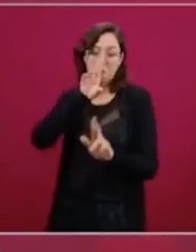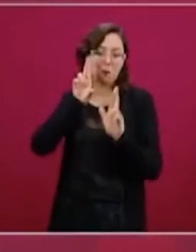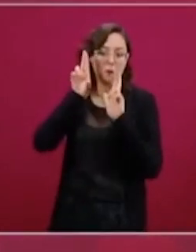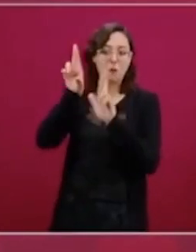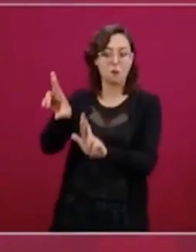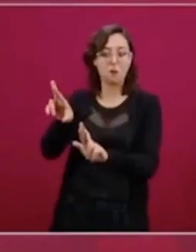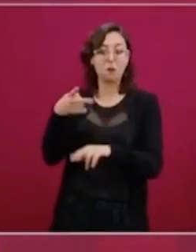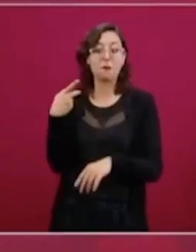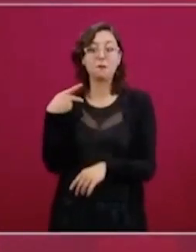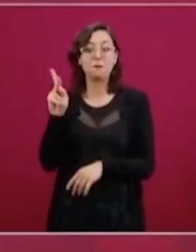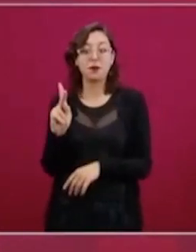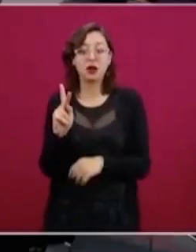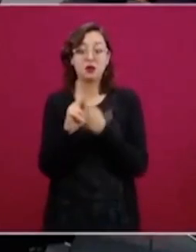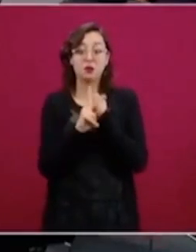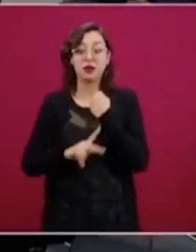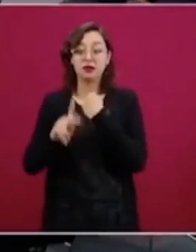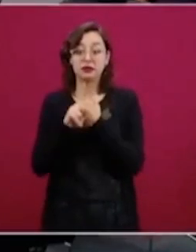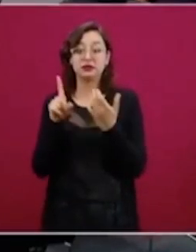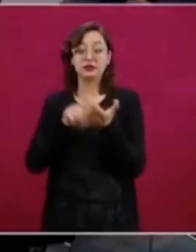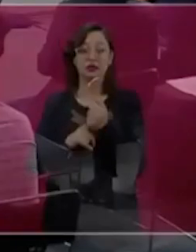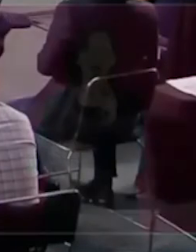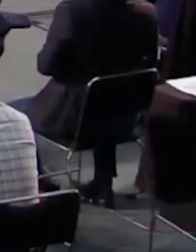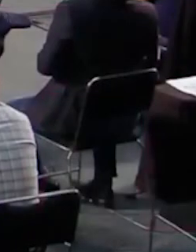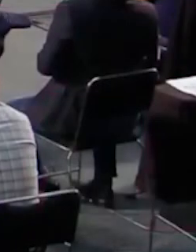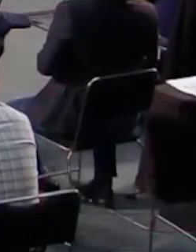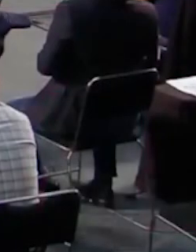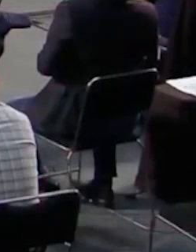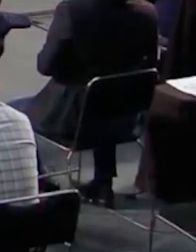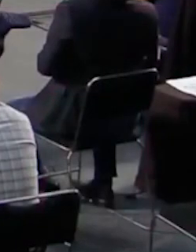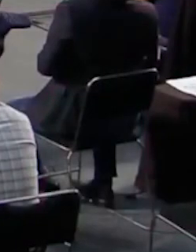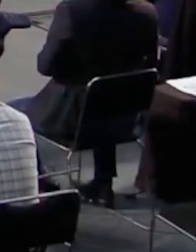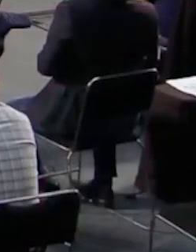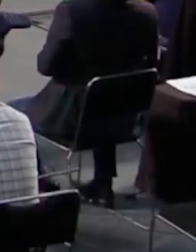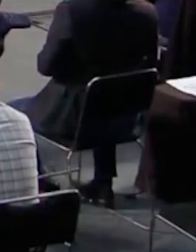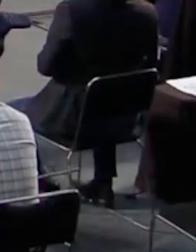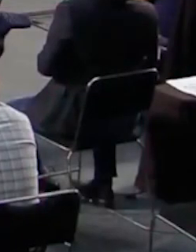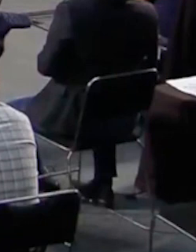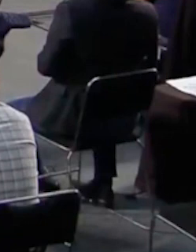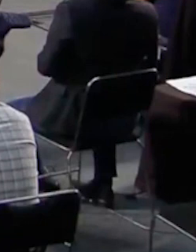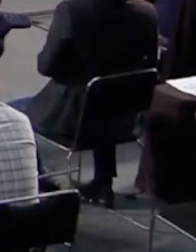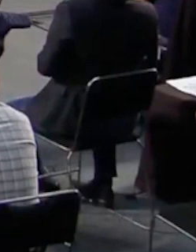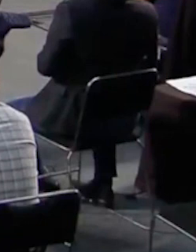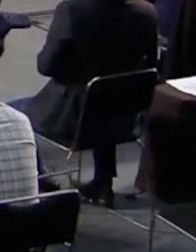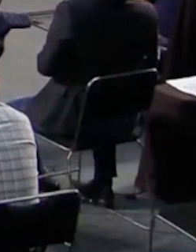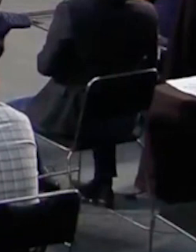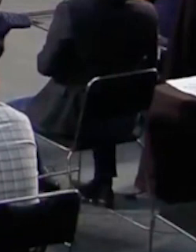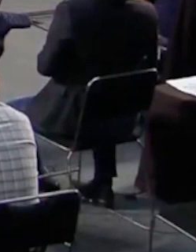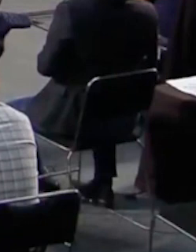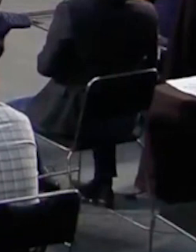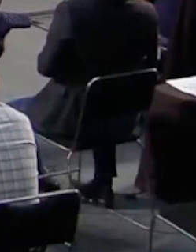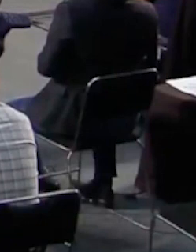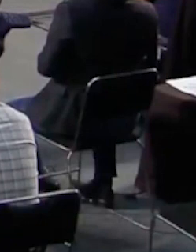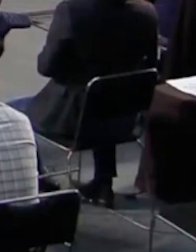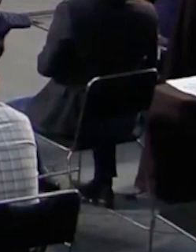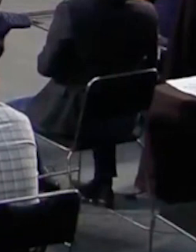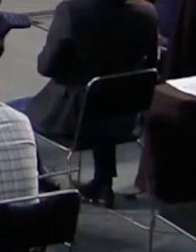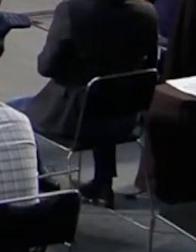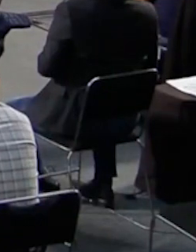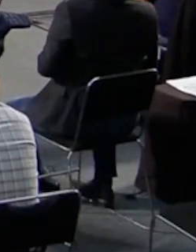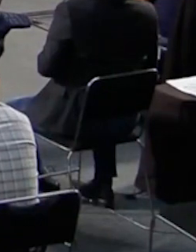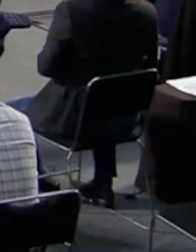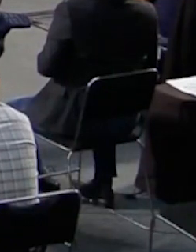En el contexto de algunos países, tomando los modelos europeos, el acudir a la fuerza pública